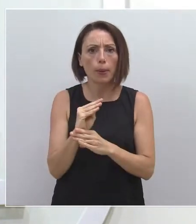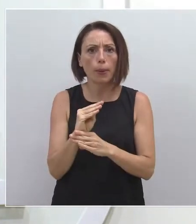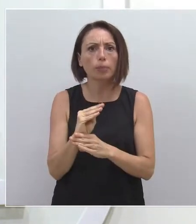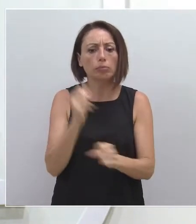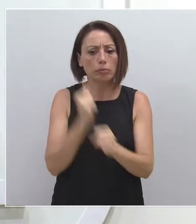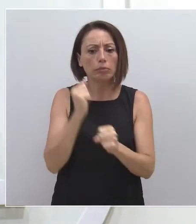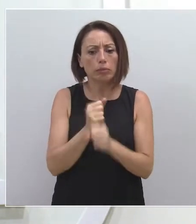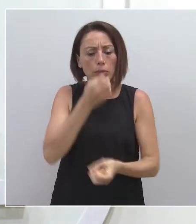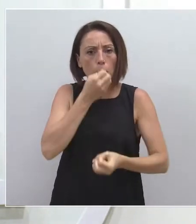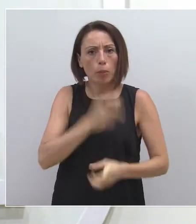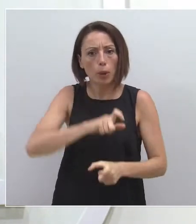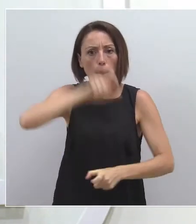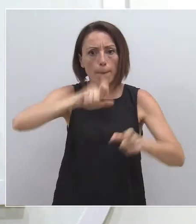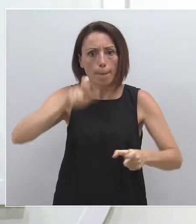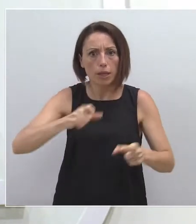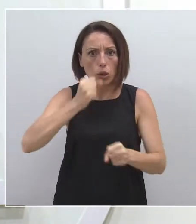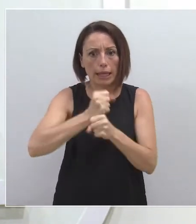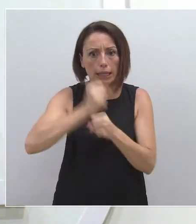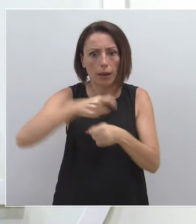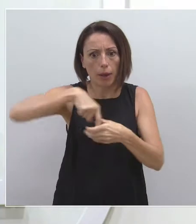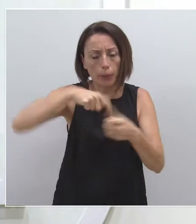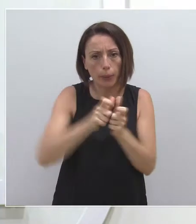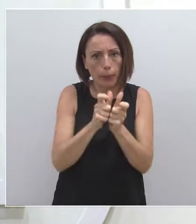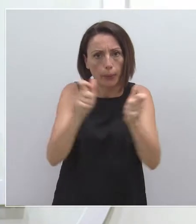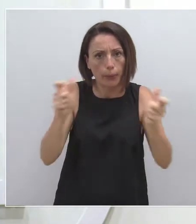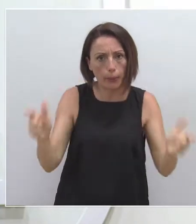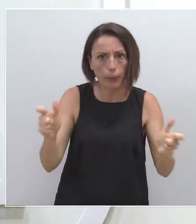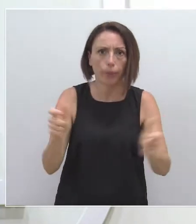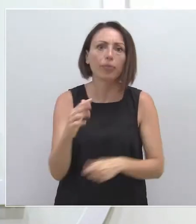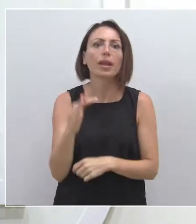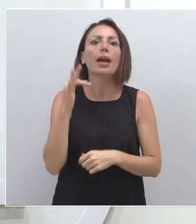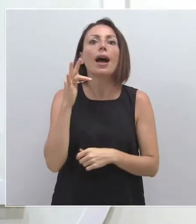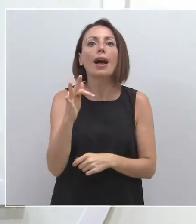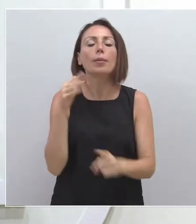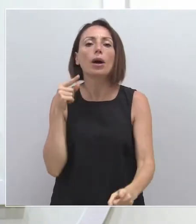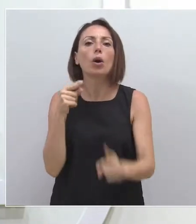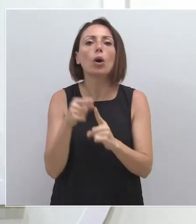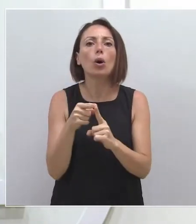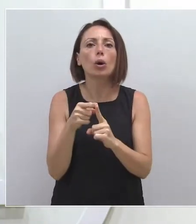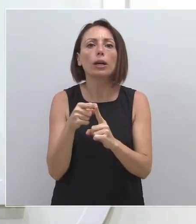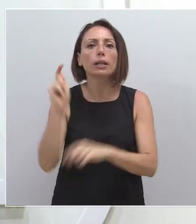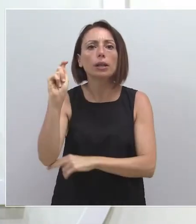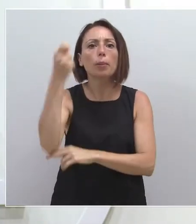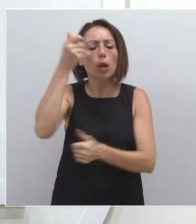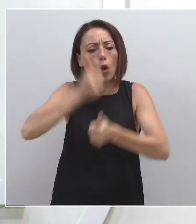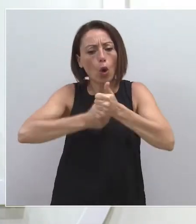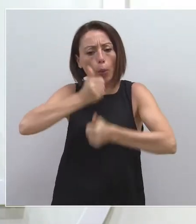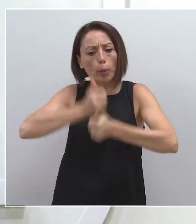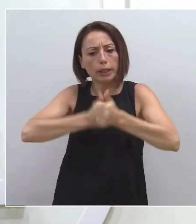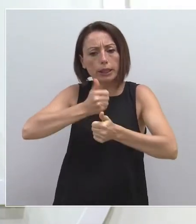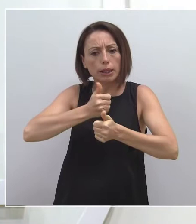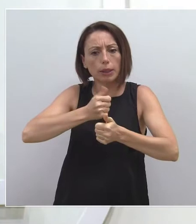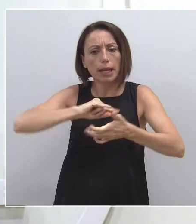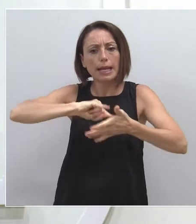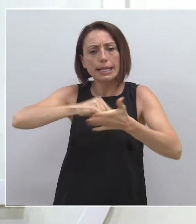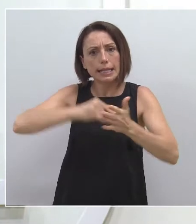en forma de puestos de trabajo de alto valor añadido, además de contribuir a alcanzar altas cotas de competitividad en nuestro